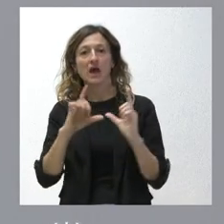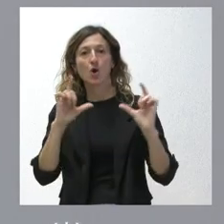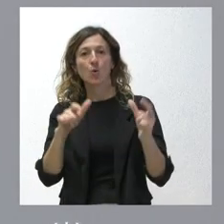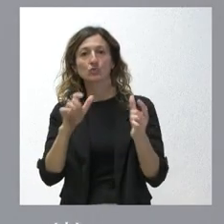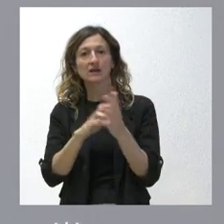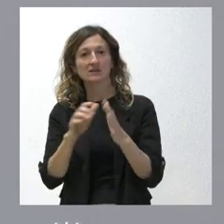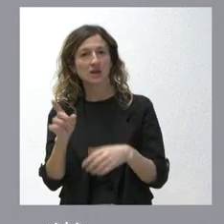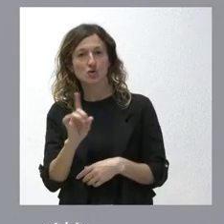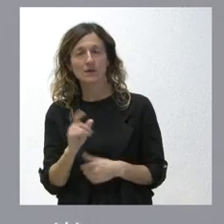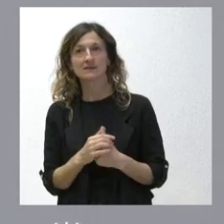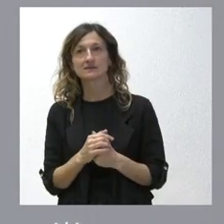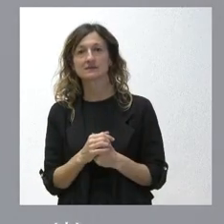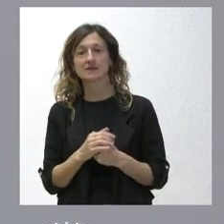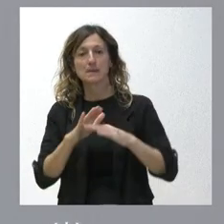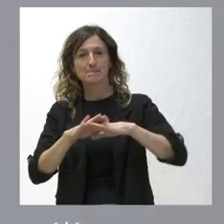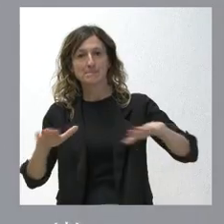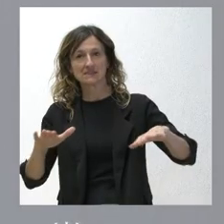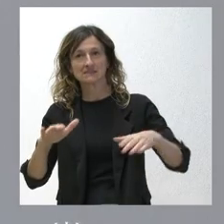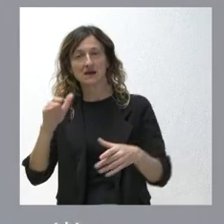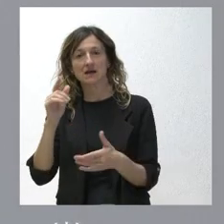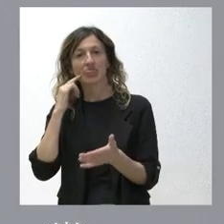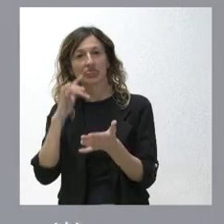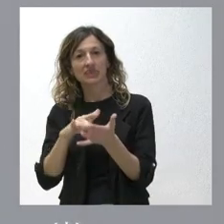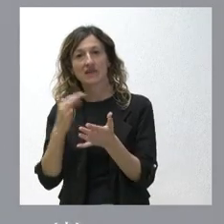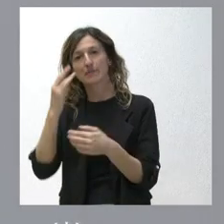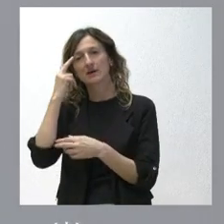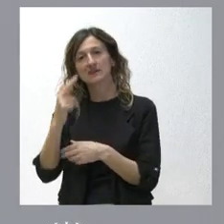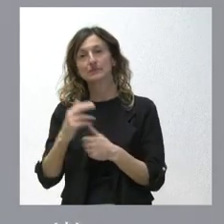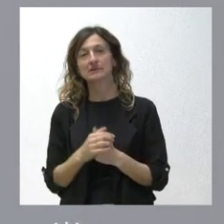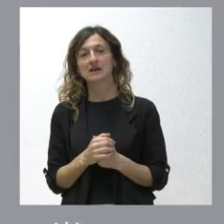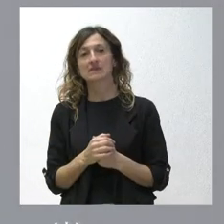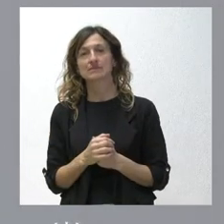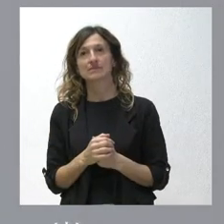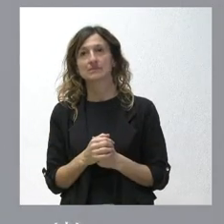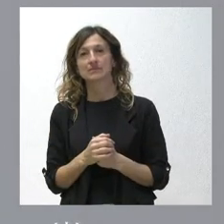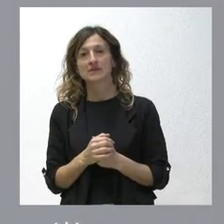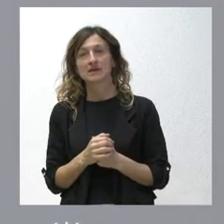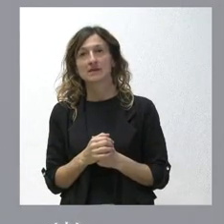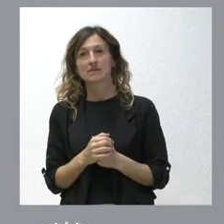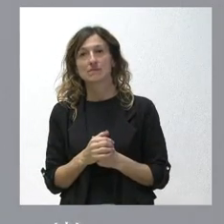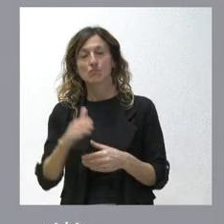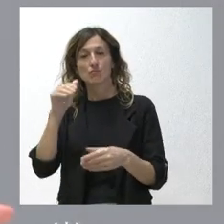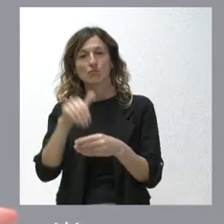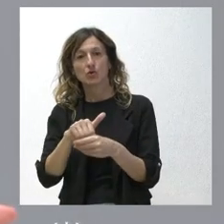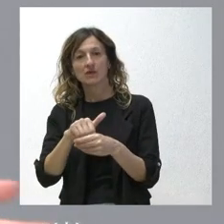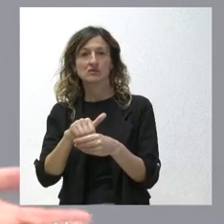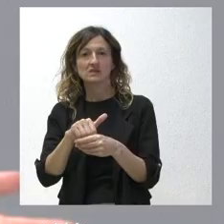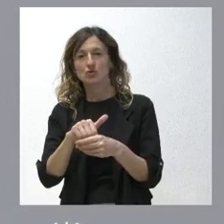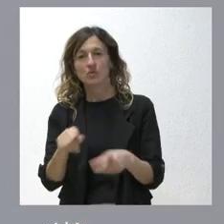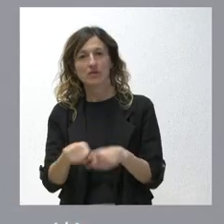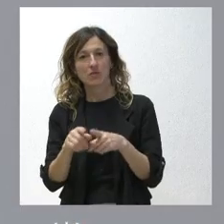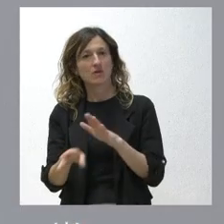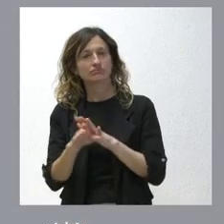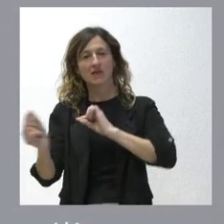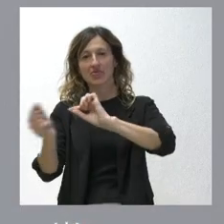Castilla y León es la mesa y por tanto hay que respetarlo en todo caso sea cual sea esa votación nosotros vamos a seguir dialogando